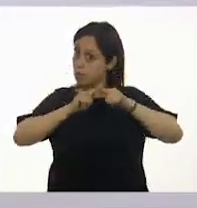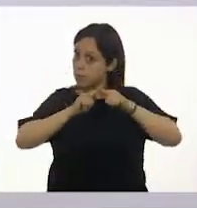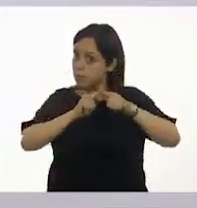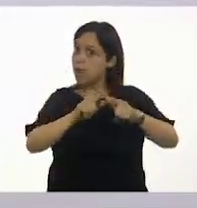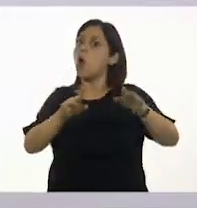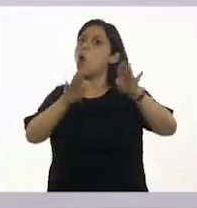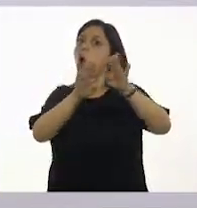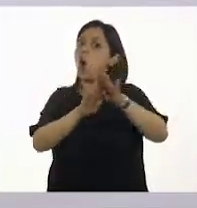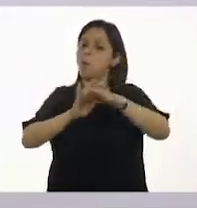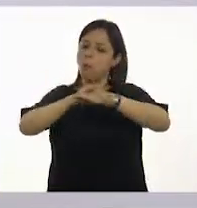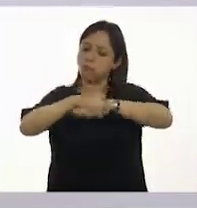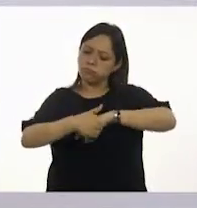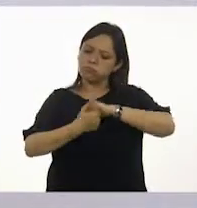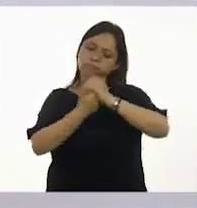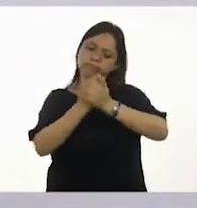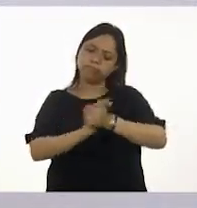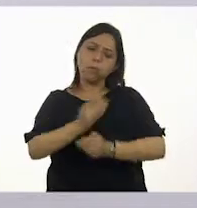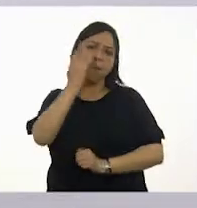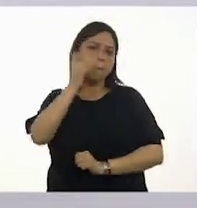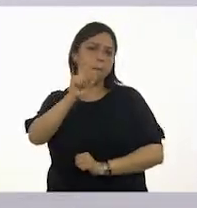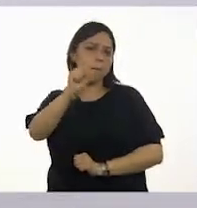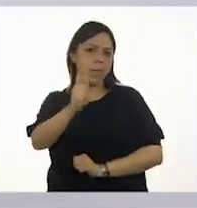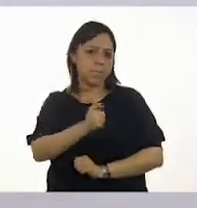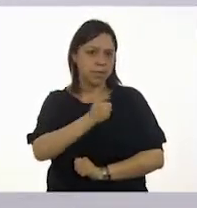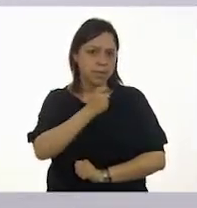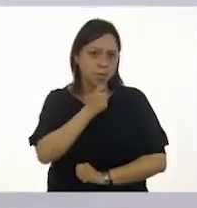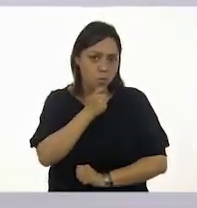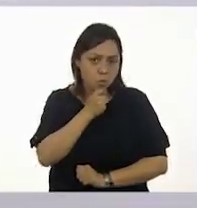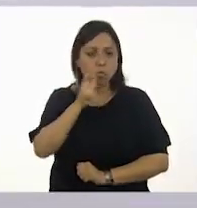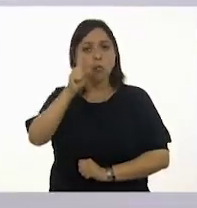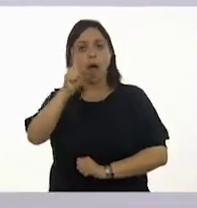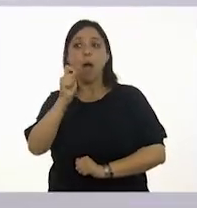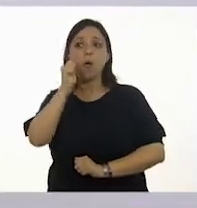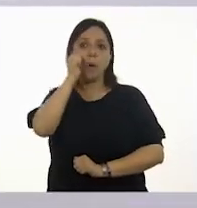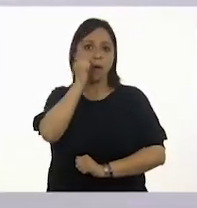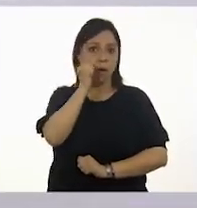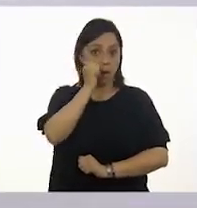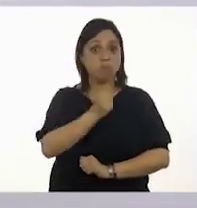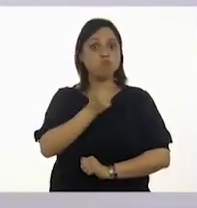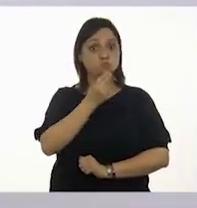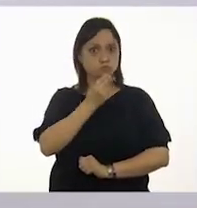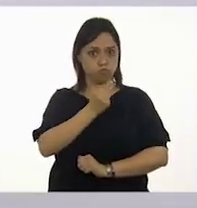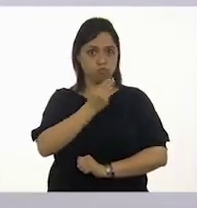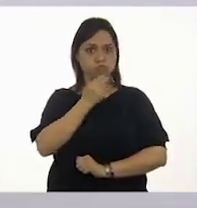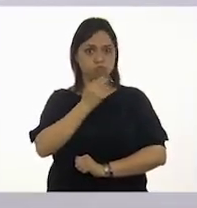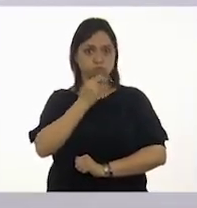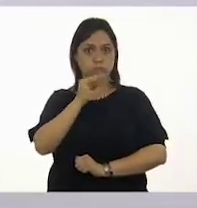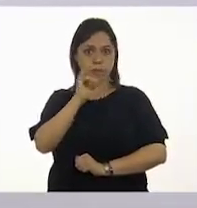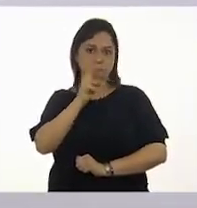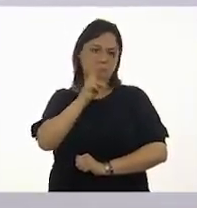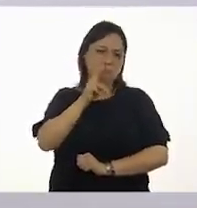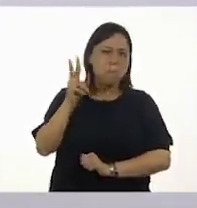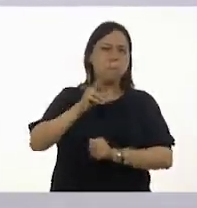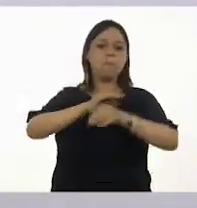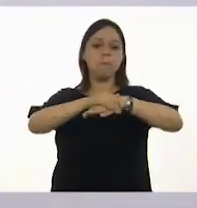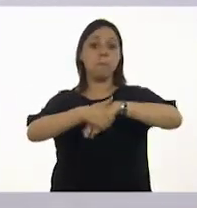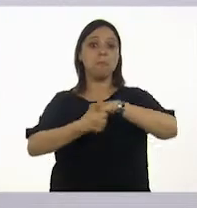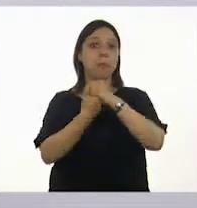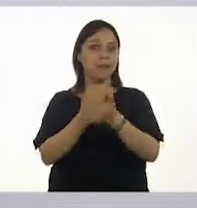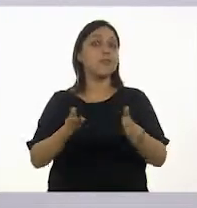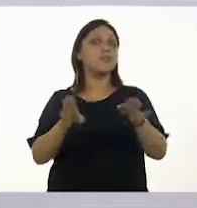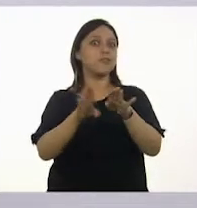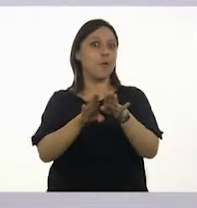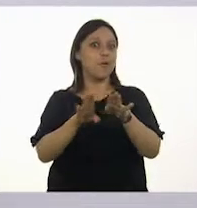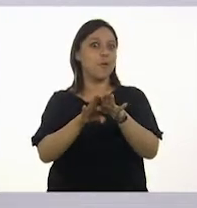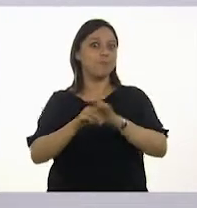por lo menos durante 20 segundos, usando mucha agua y jabón. ¡Vamos a ver cómo hay que lavarnos las manos!